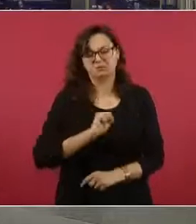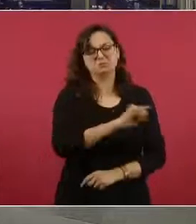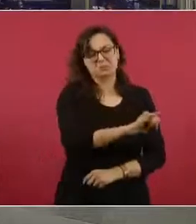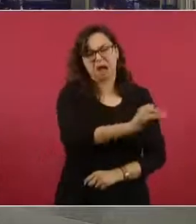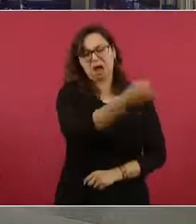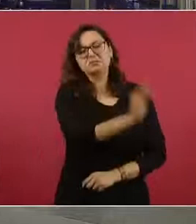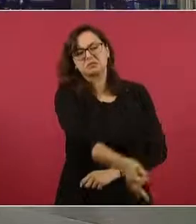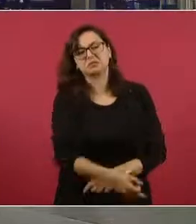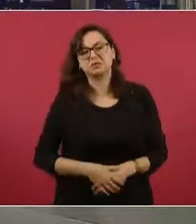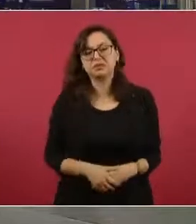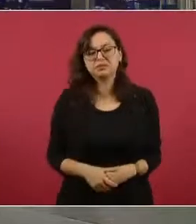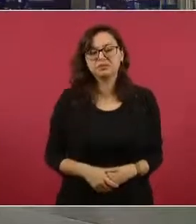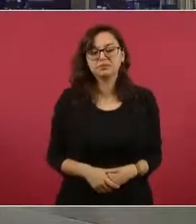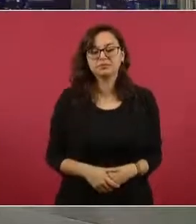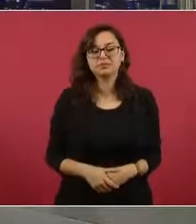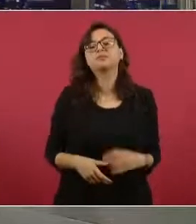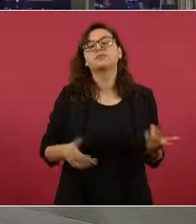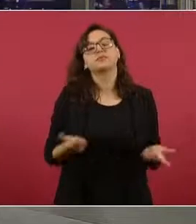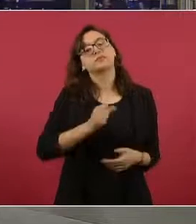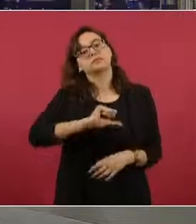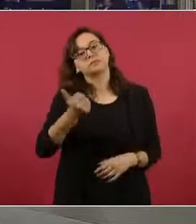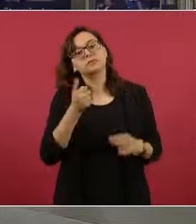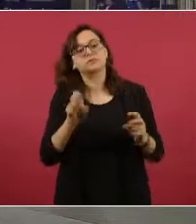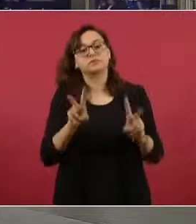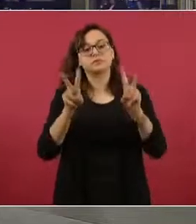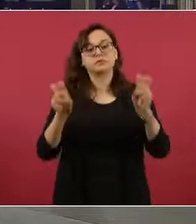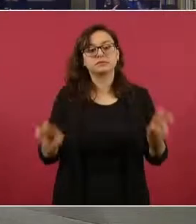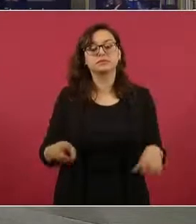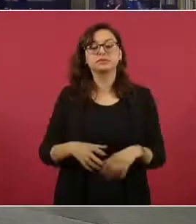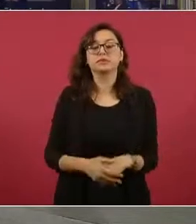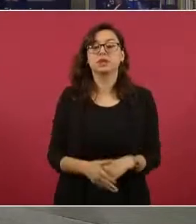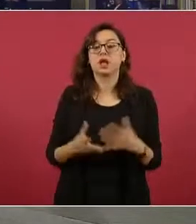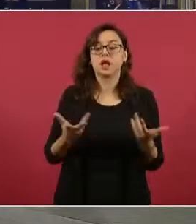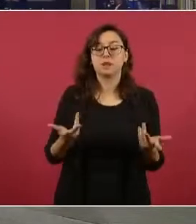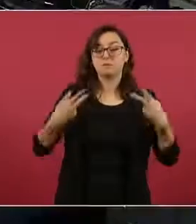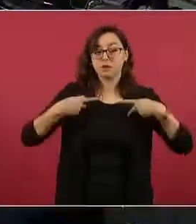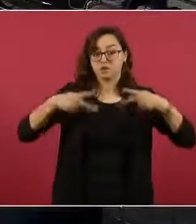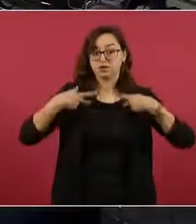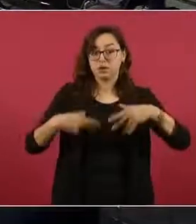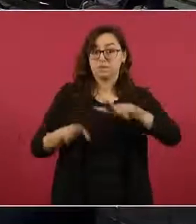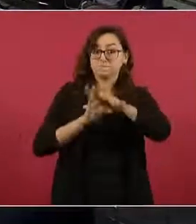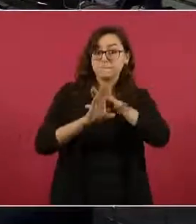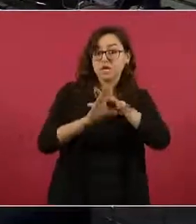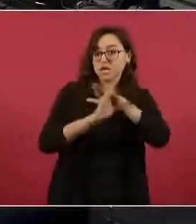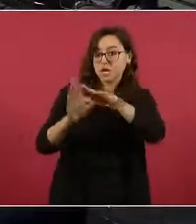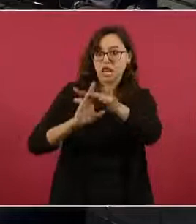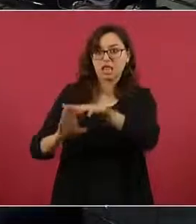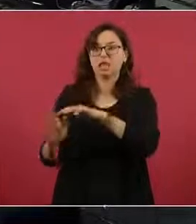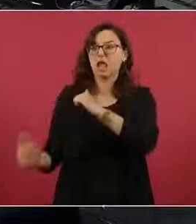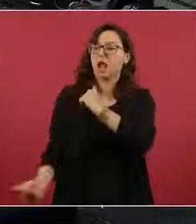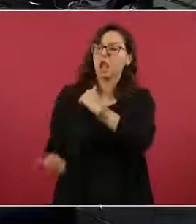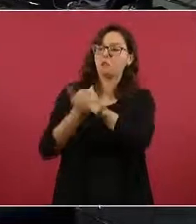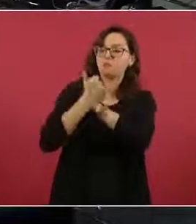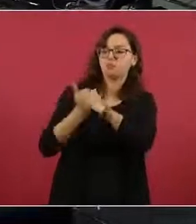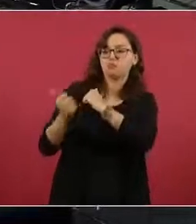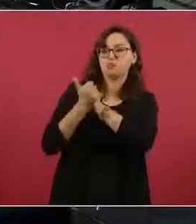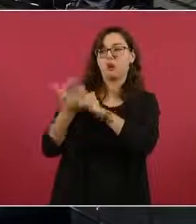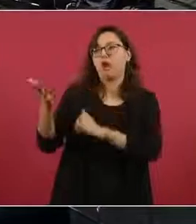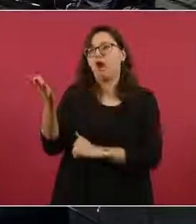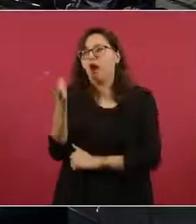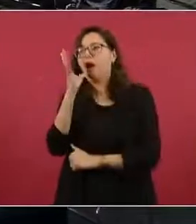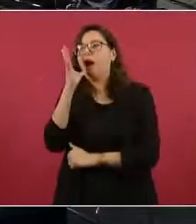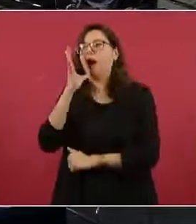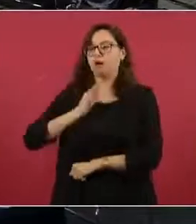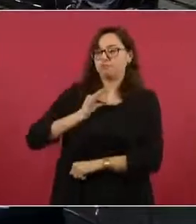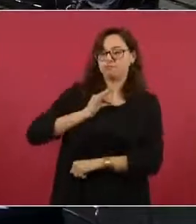bastantes migrantes se han acercado al programa del Sentinela Informa, donde ellos le piden de favor o le